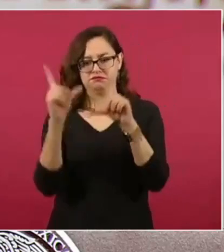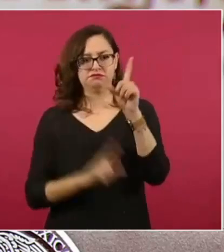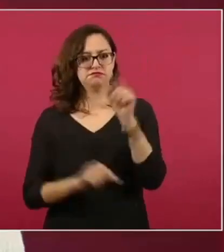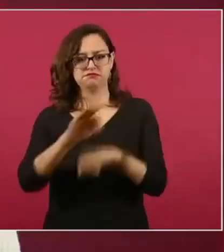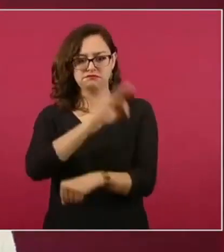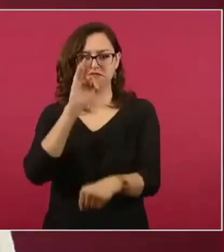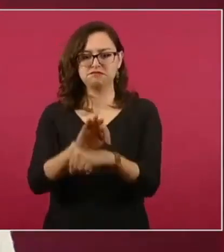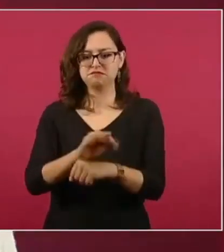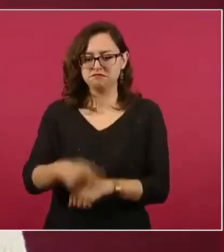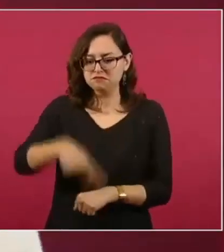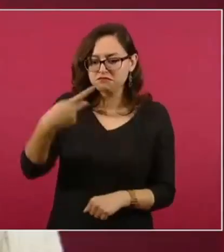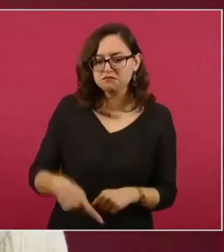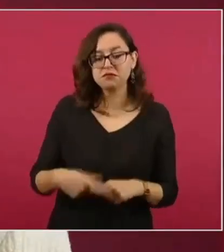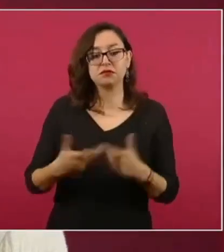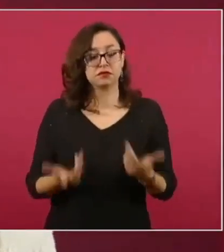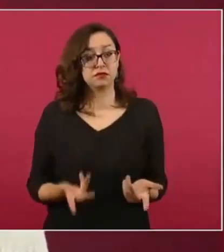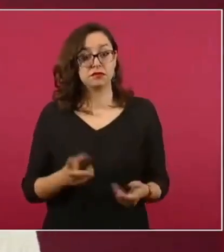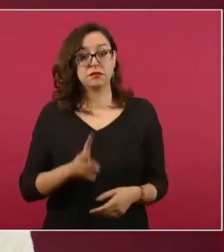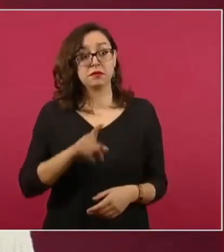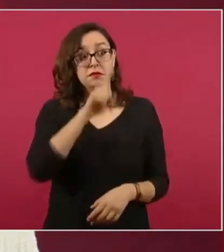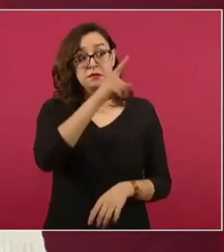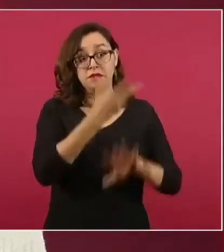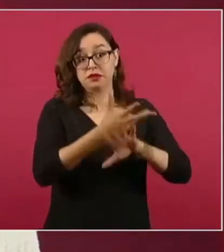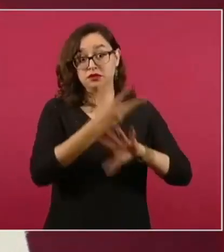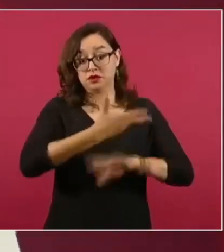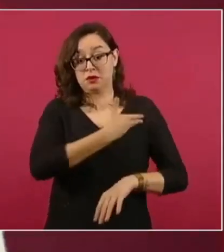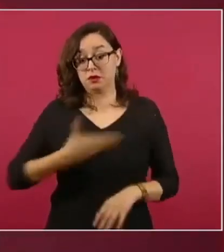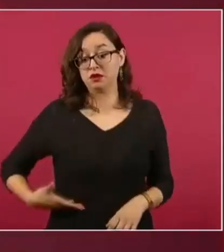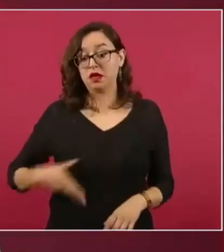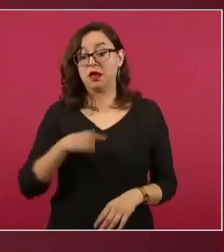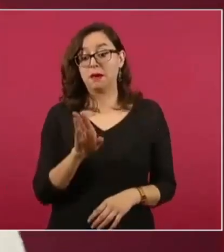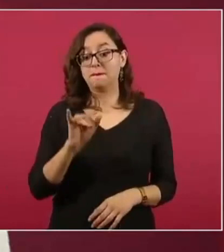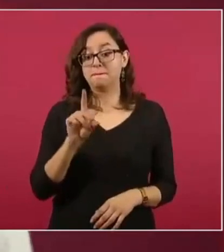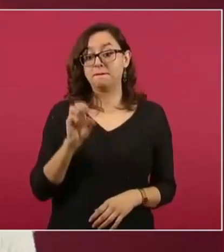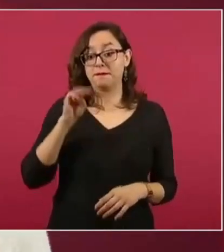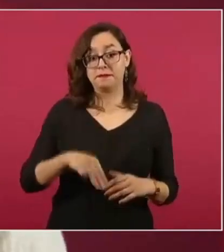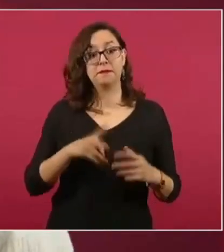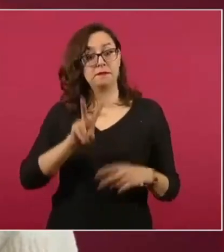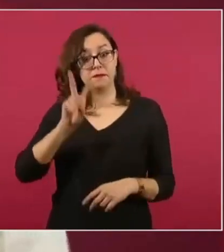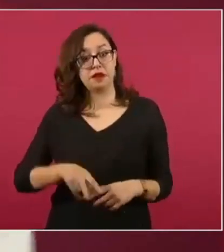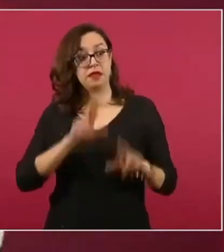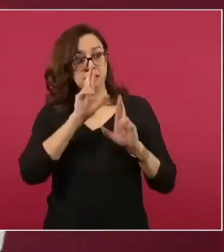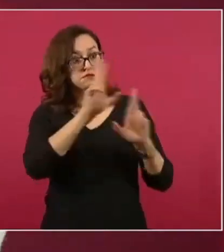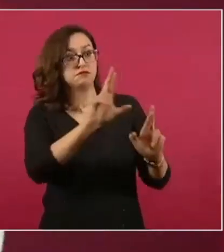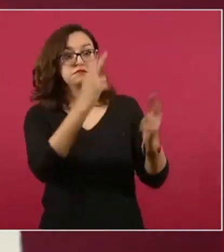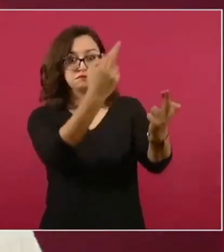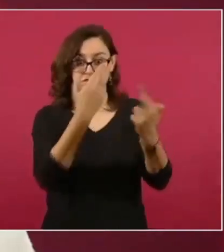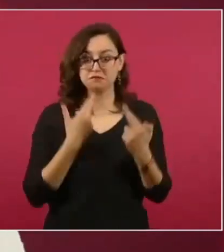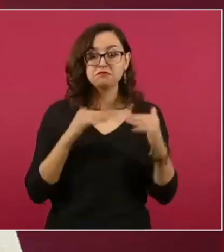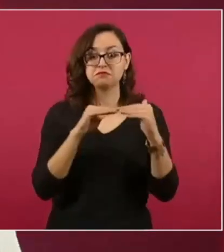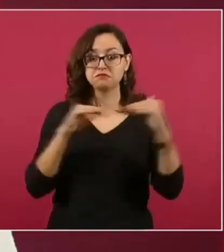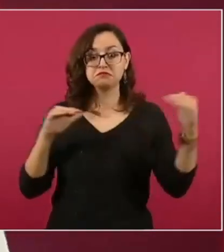valer la promesa de Joe Biden de que la relación entre México y Estados Unidos es una relación de respeto a la soberanía